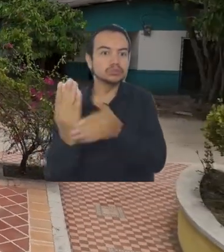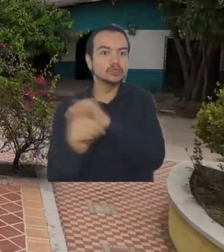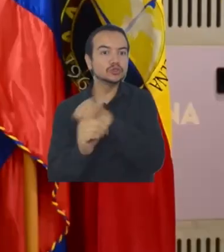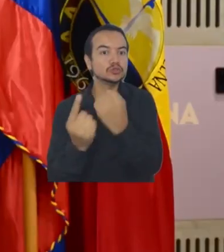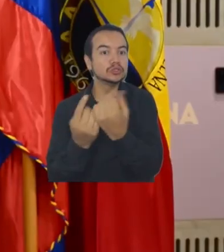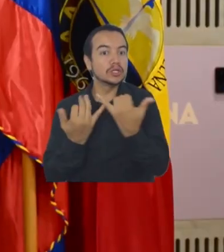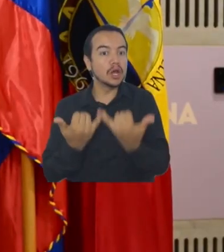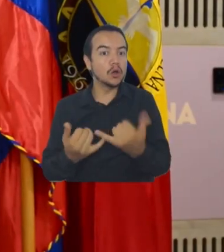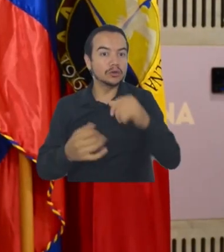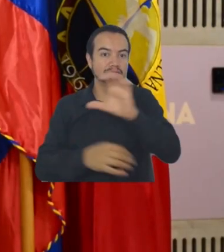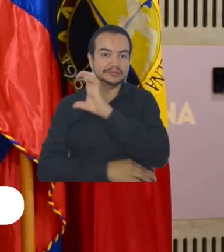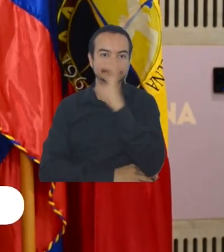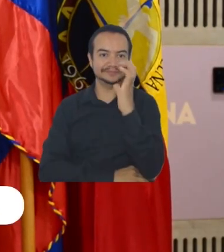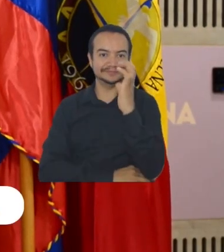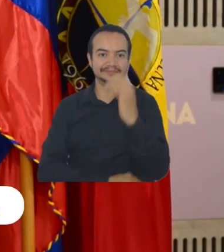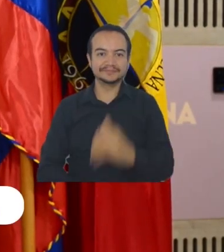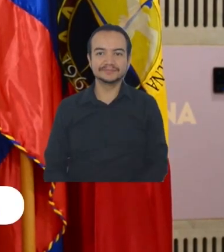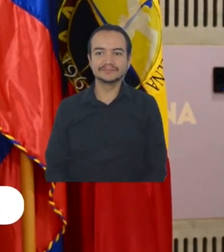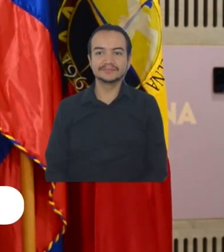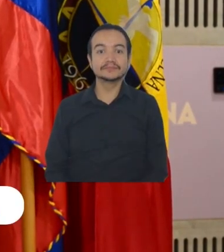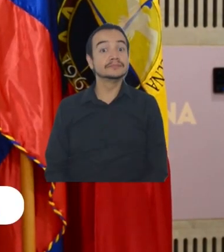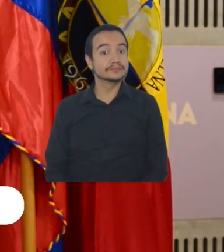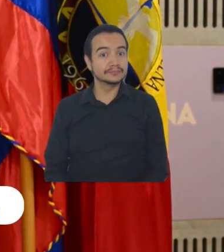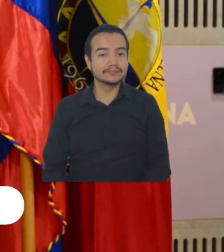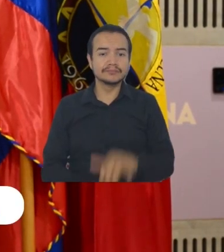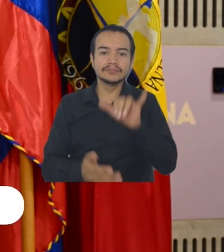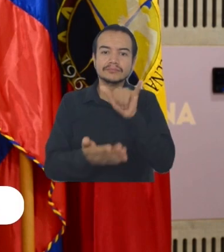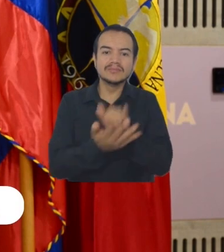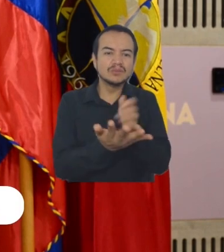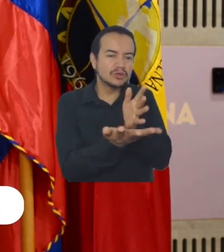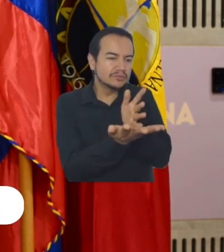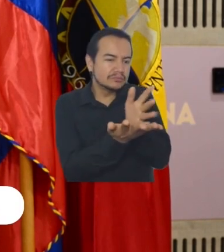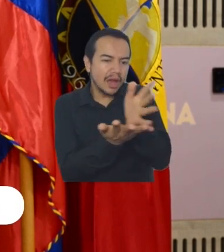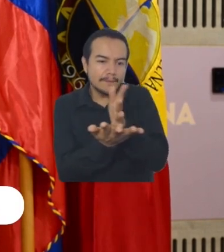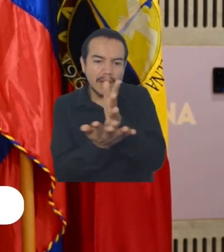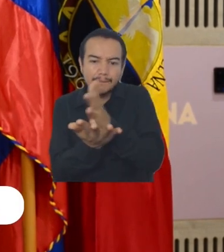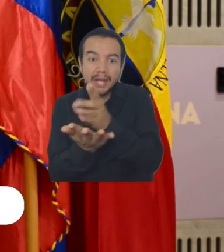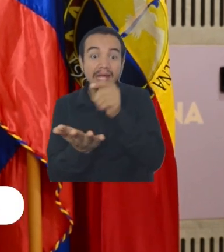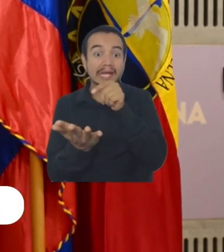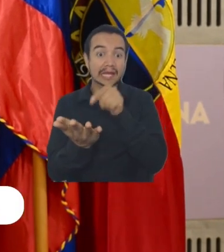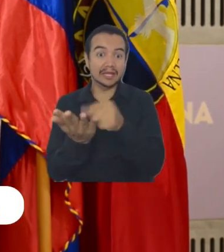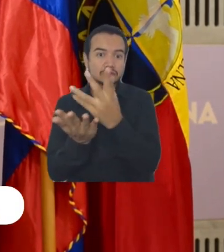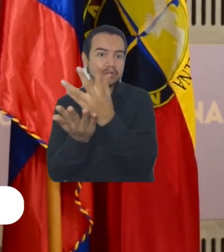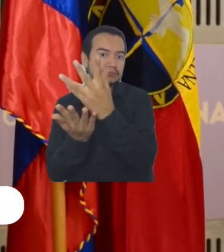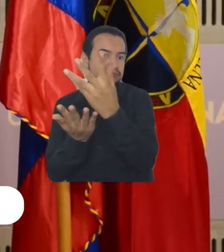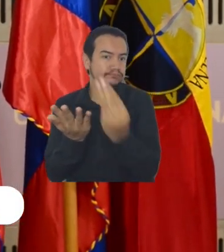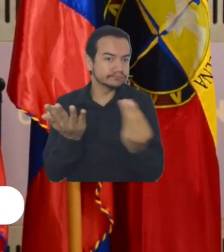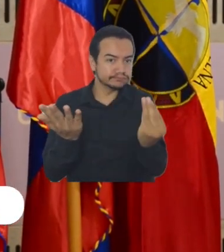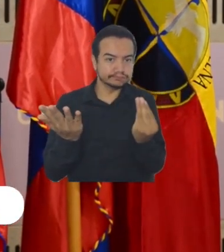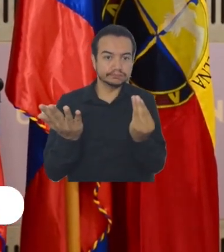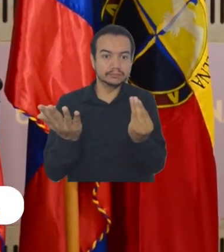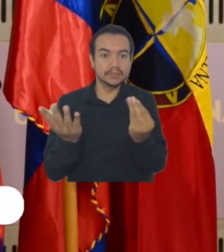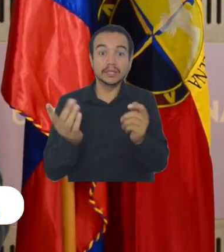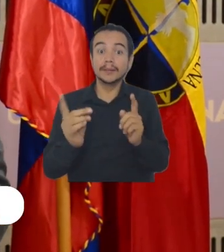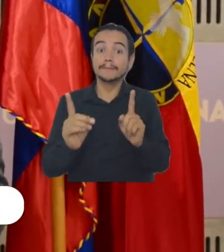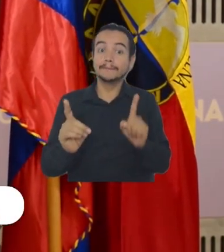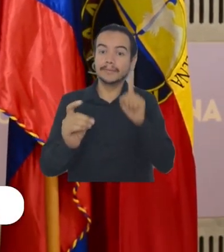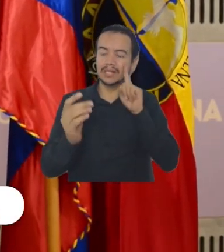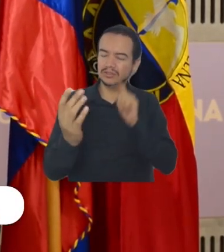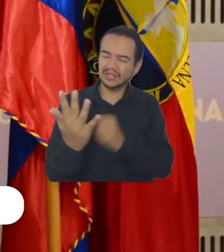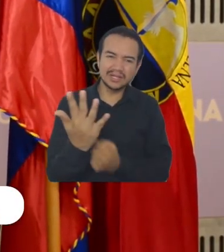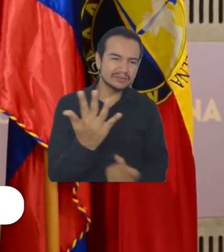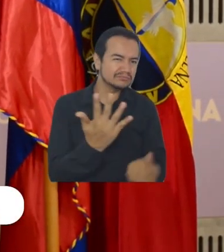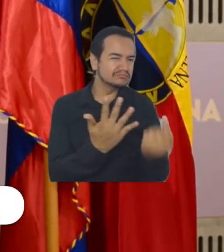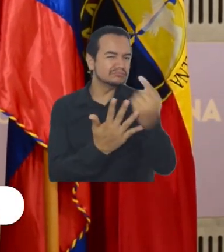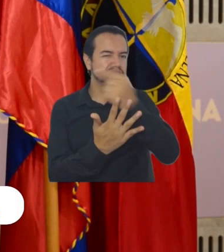aquí en Colombia. La idea es que cada disciplina tiene sus categorías, pero si haces un estudio interdisciplinario puede llegar a